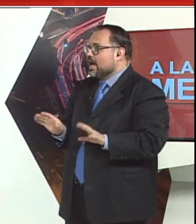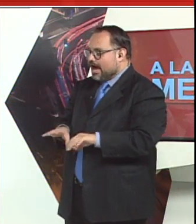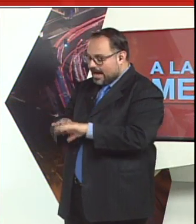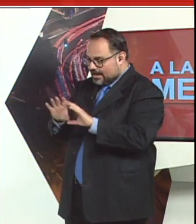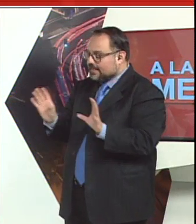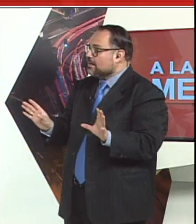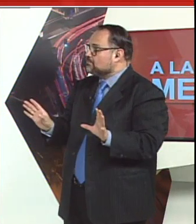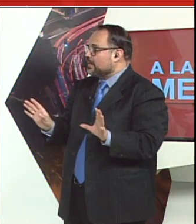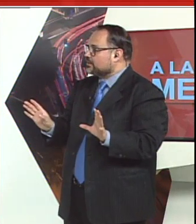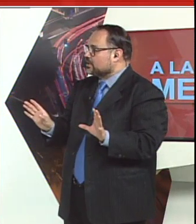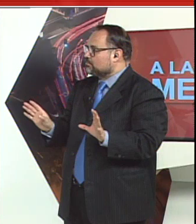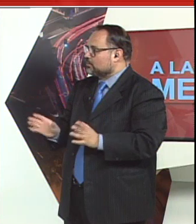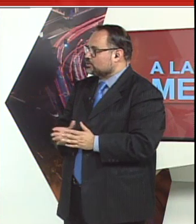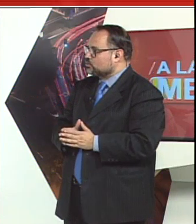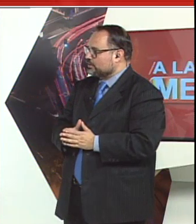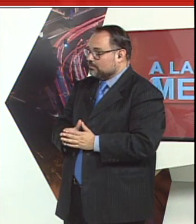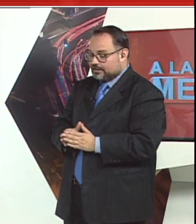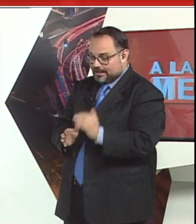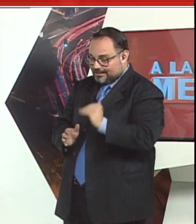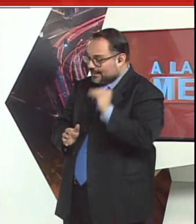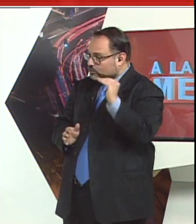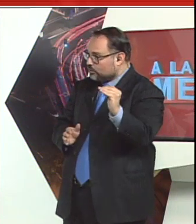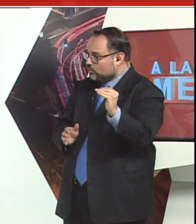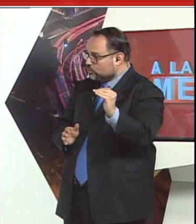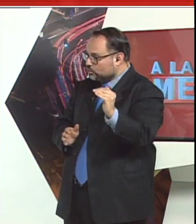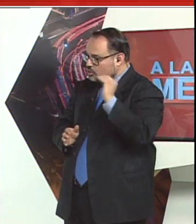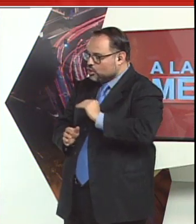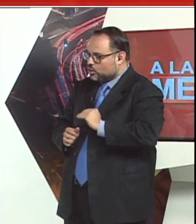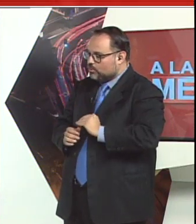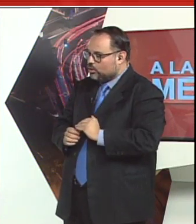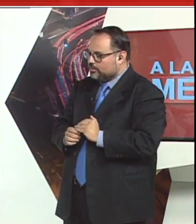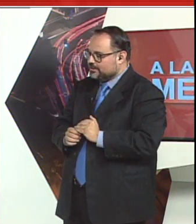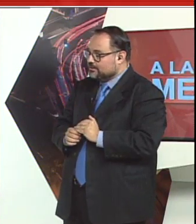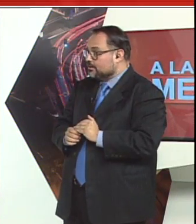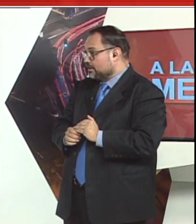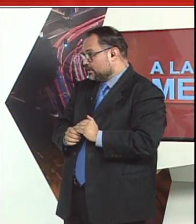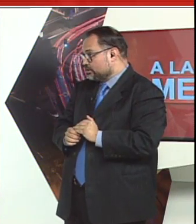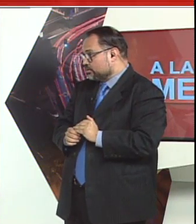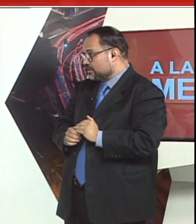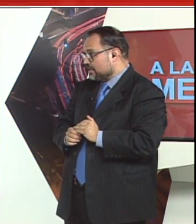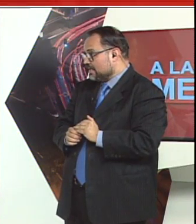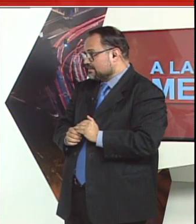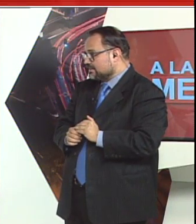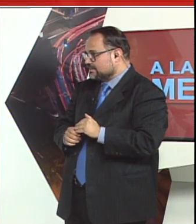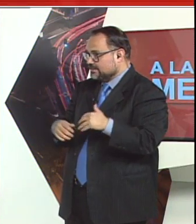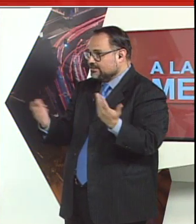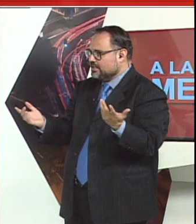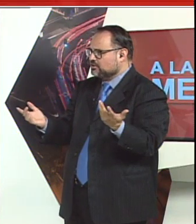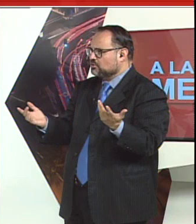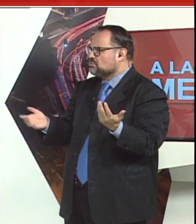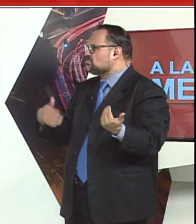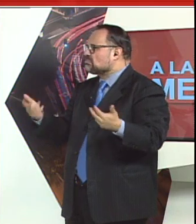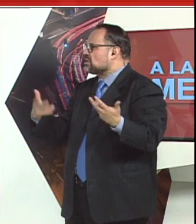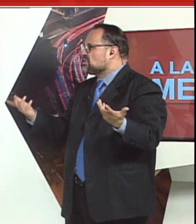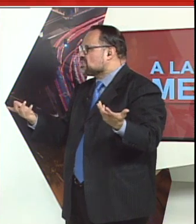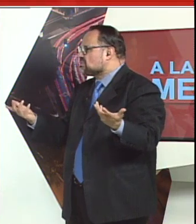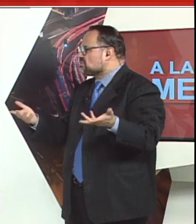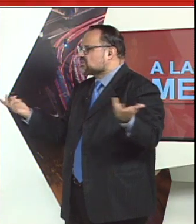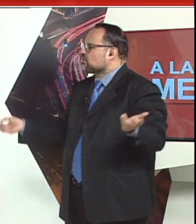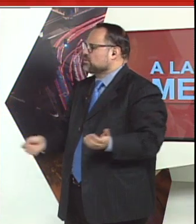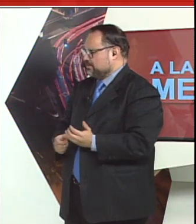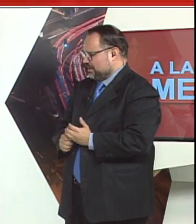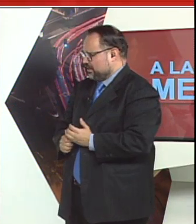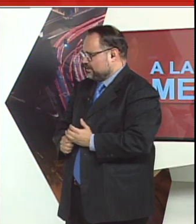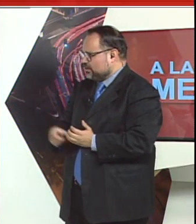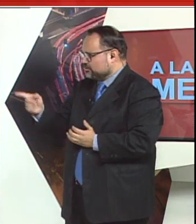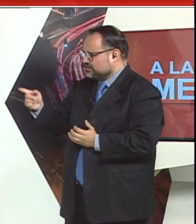interesa a gran parte de la población guatemalteca, tanto de adultos como jóvenes. Inicio de clases, incierto, reinicio,